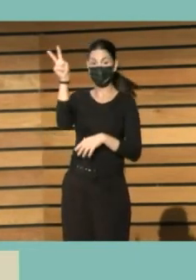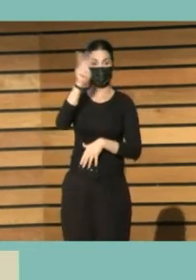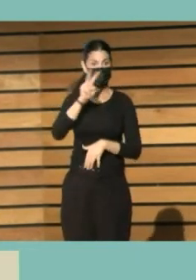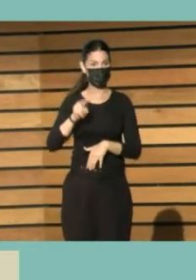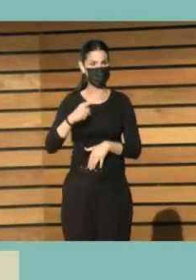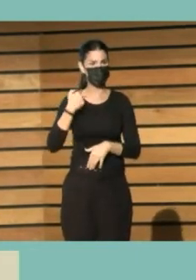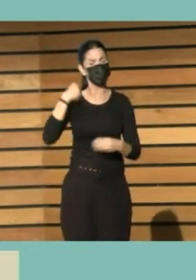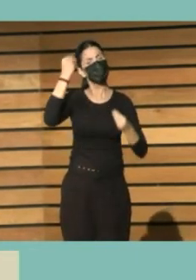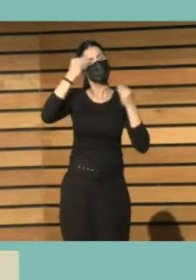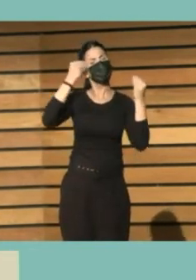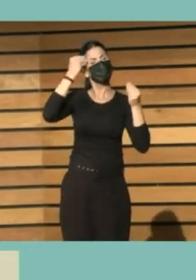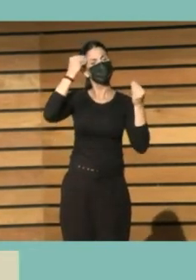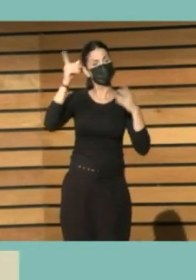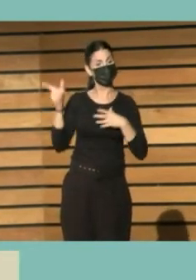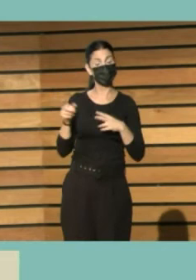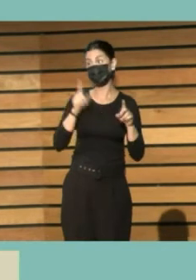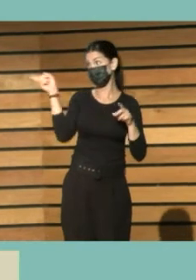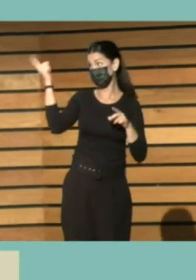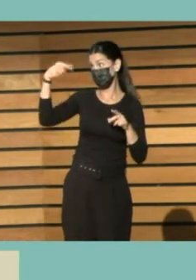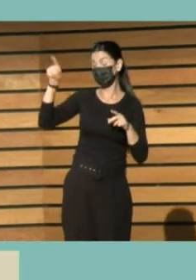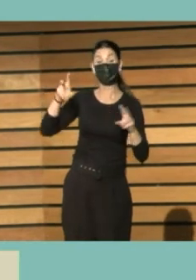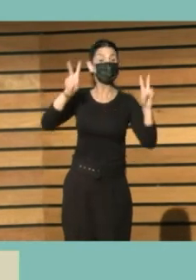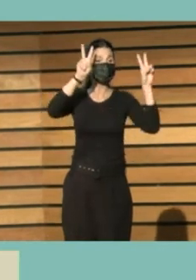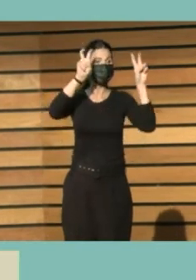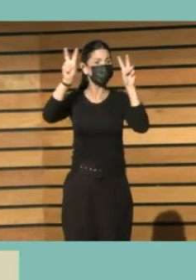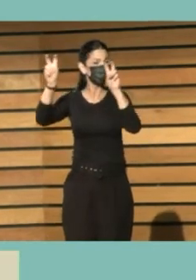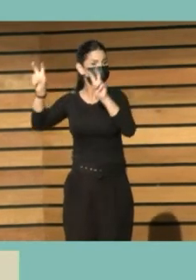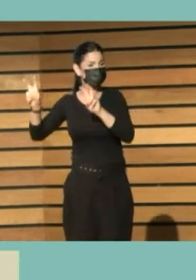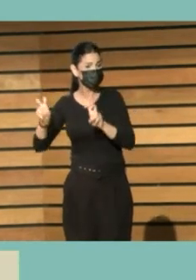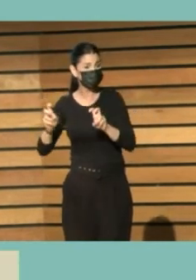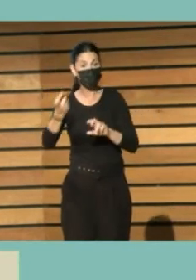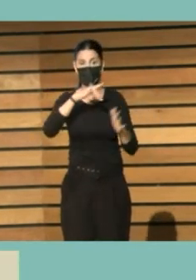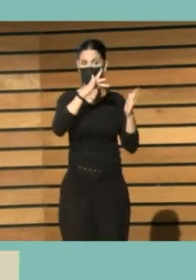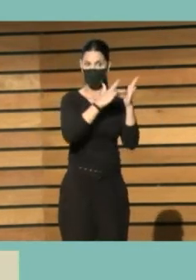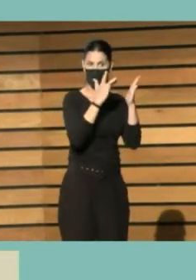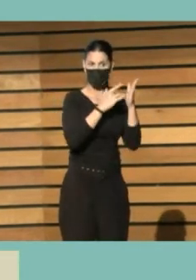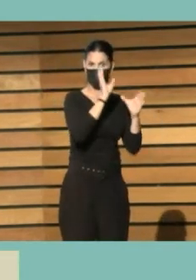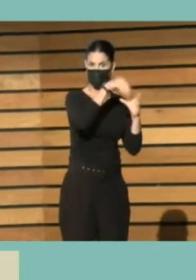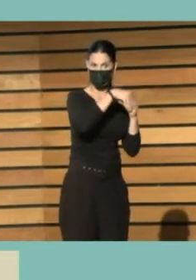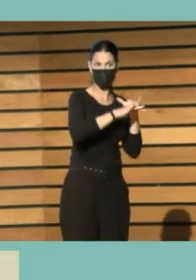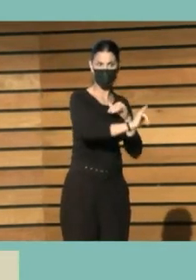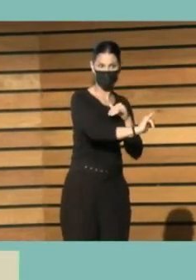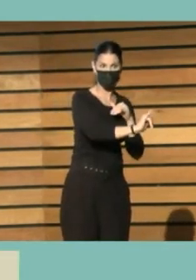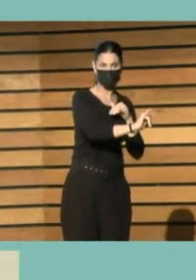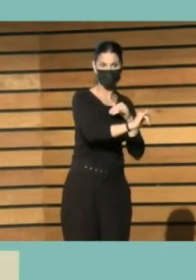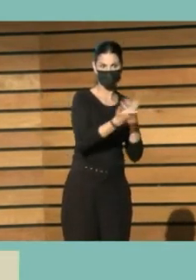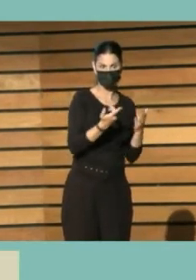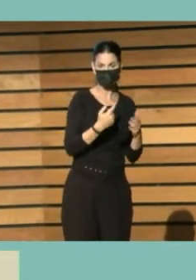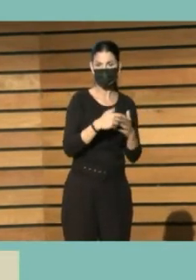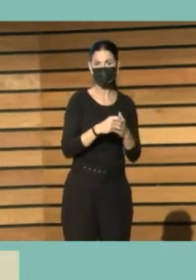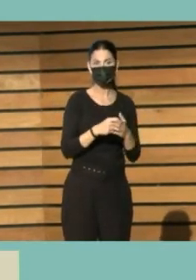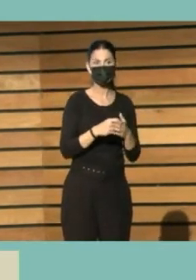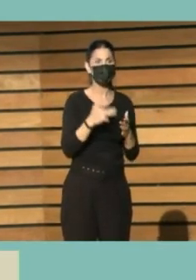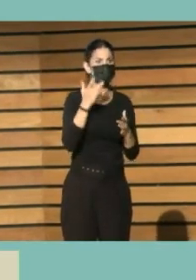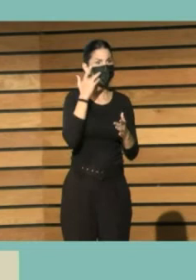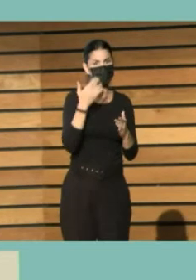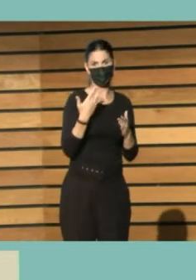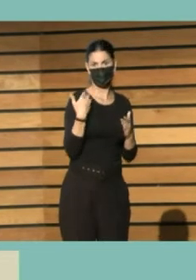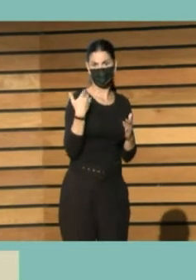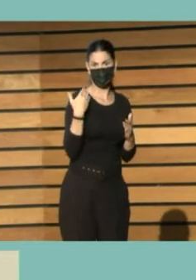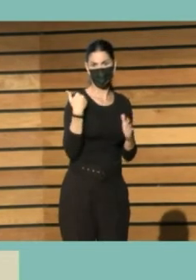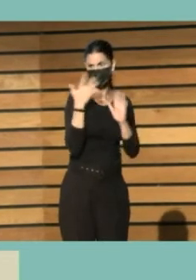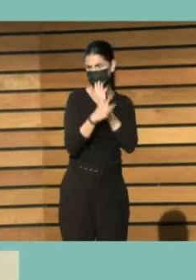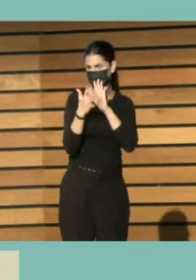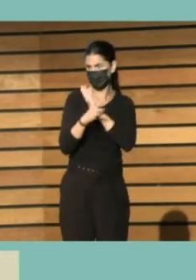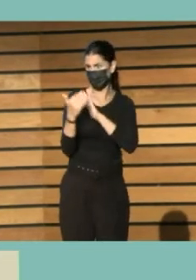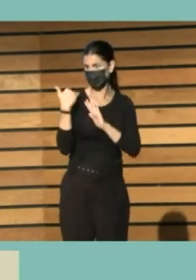para que veáis que son temas que sigan estando en nuestra agenda, de los que hemos hablado estos días. Posiblemente ya están en nuestro ADN,